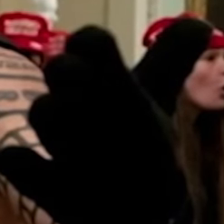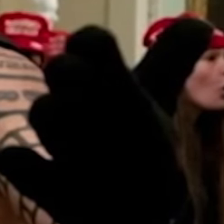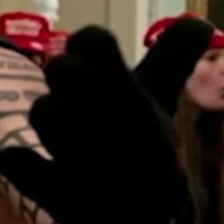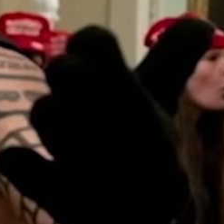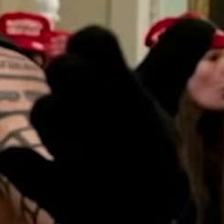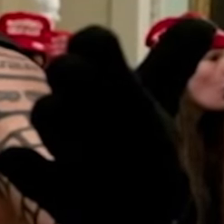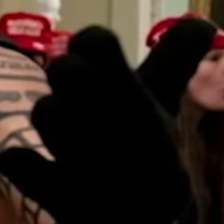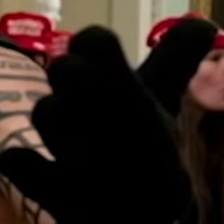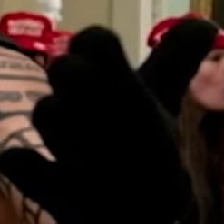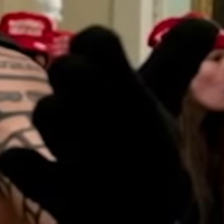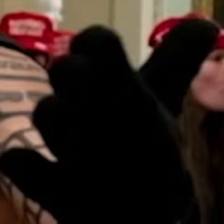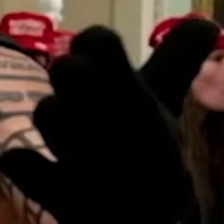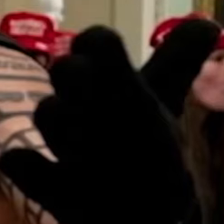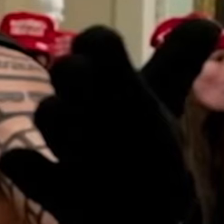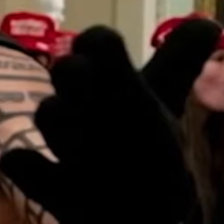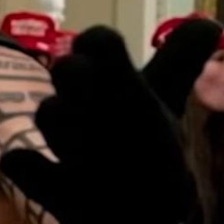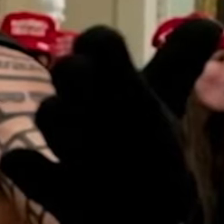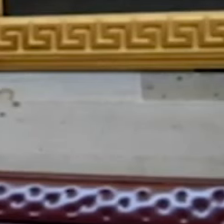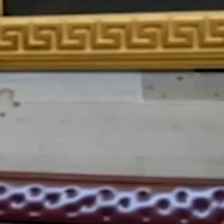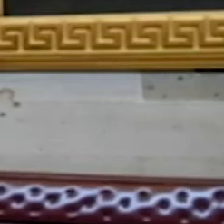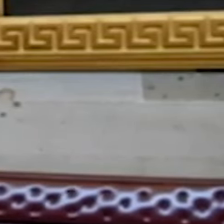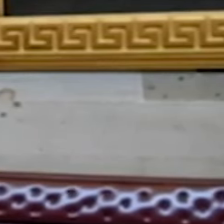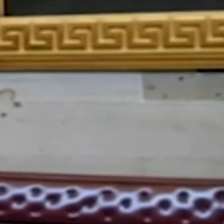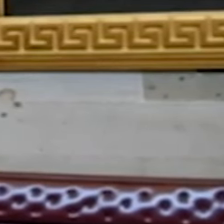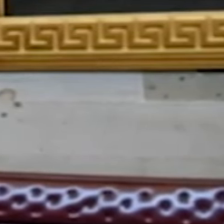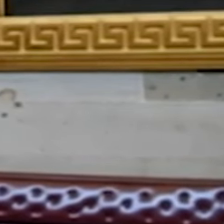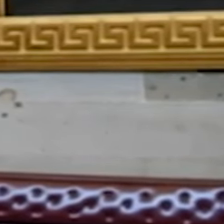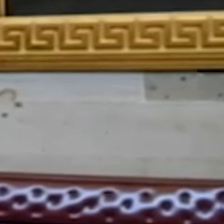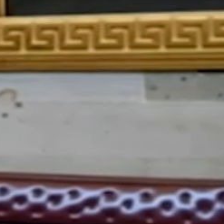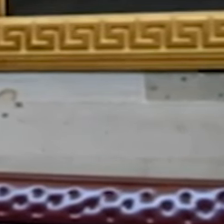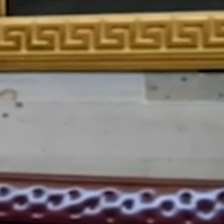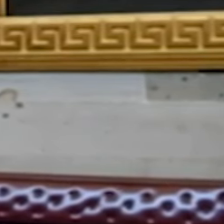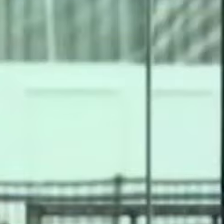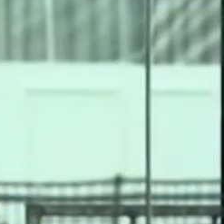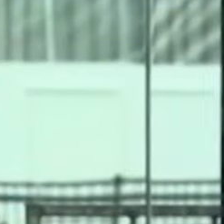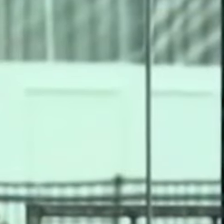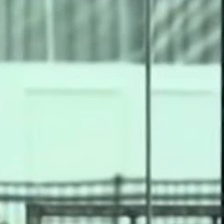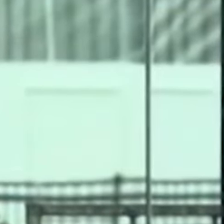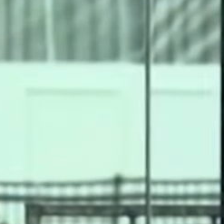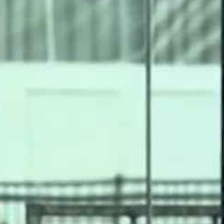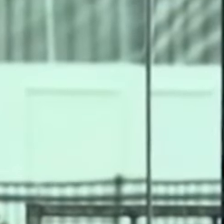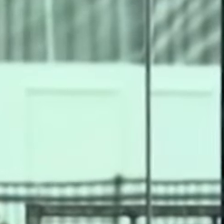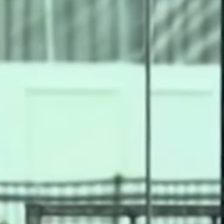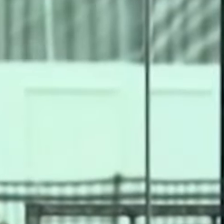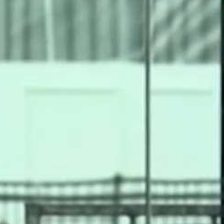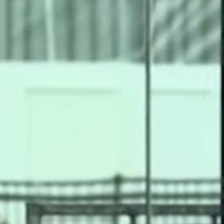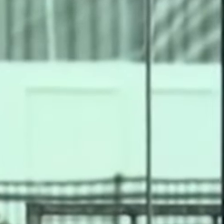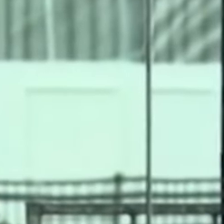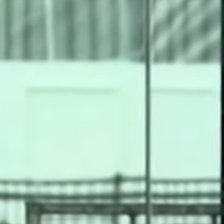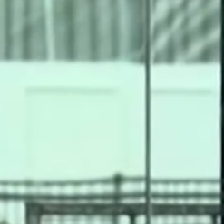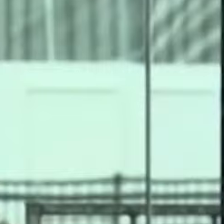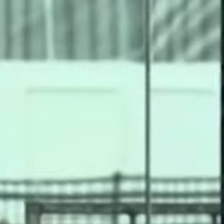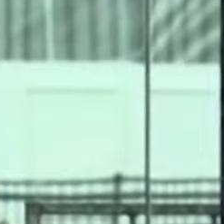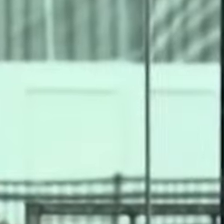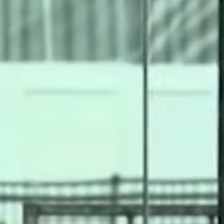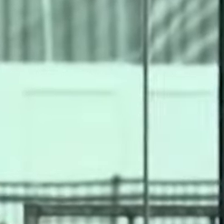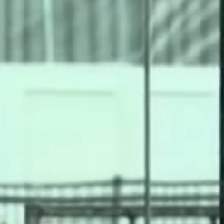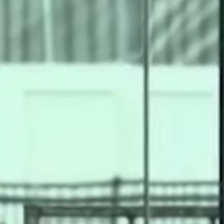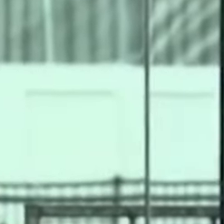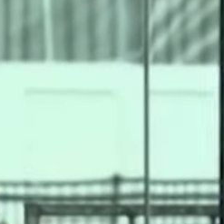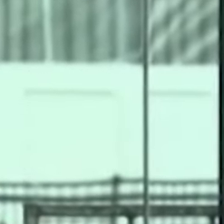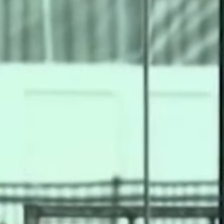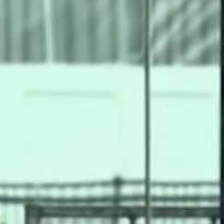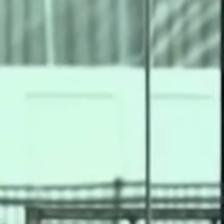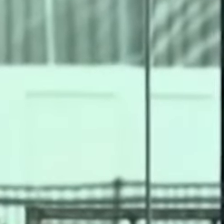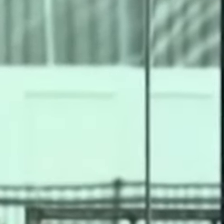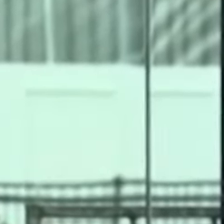que no tenía autoridad constitucional para oponerse a la certificación del triunfo de Biden. Poco antes, el propio Trump había participado en un mitin